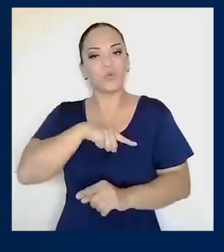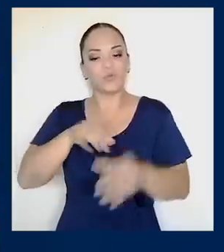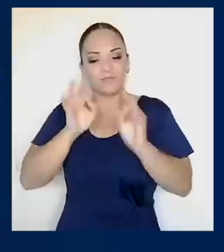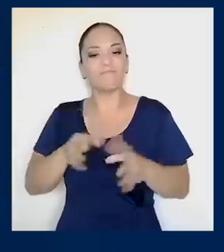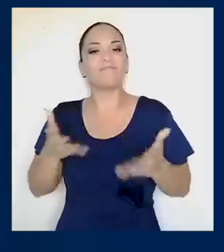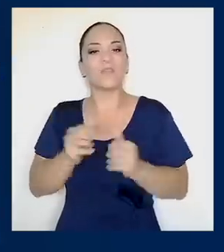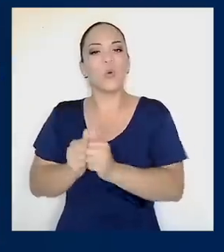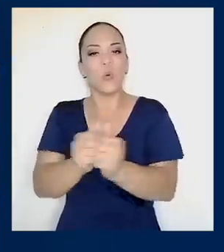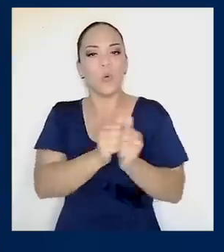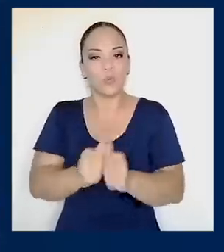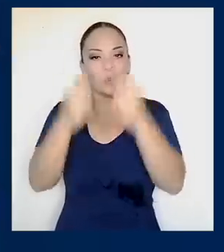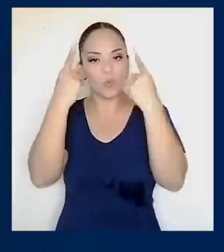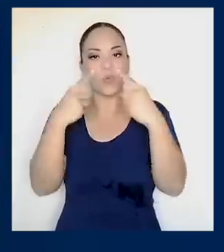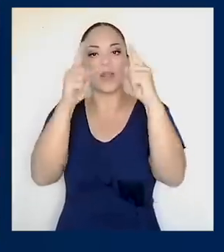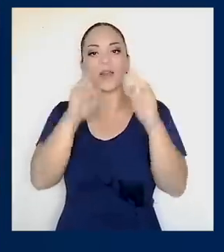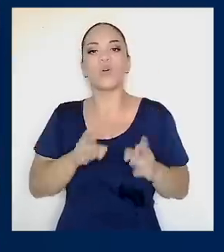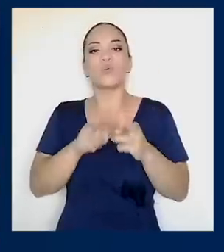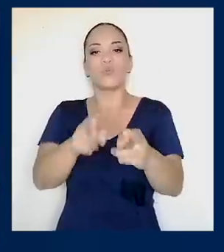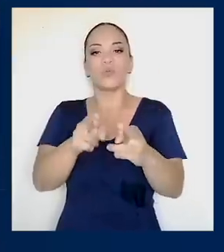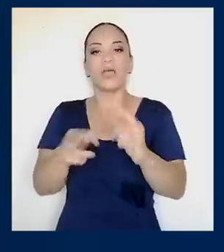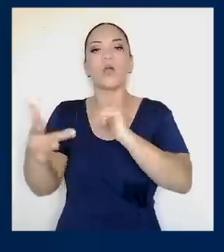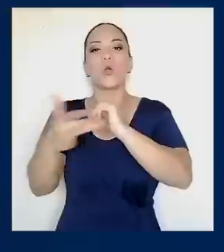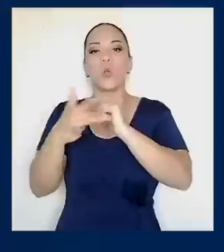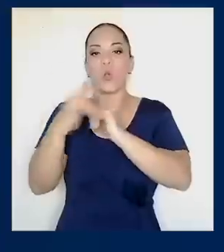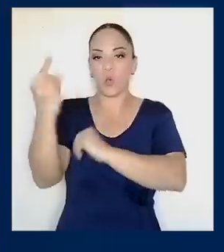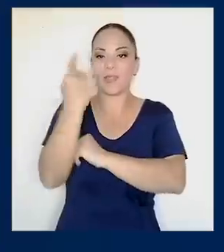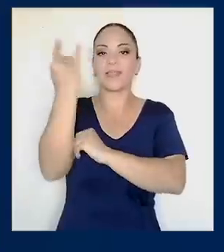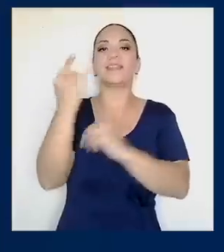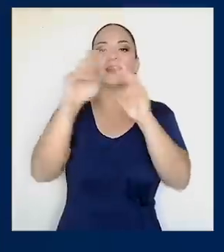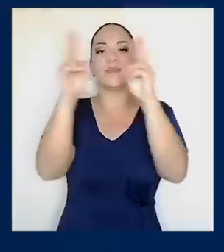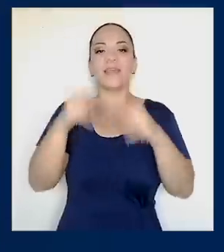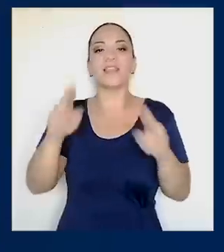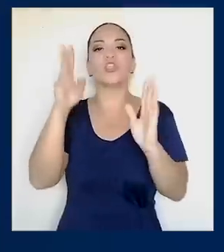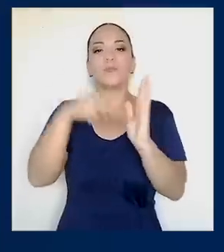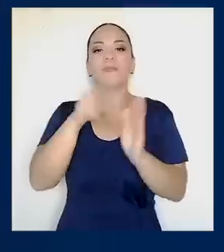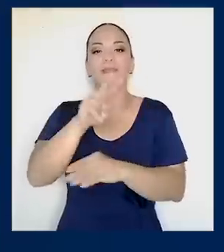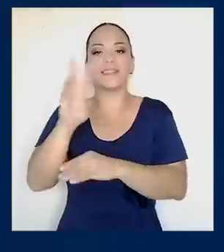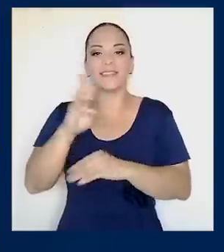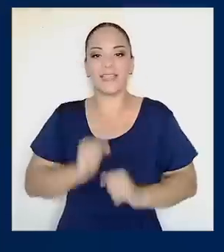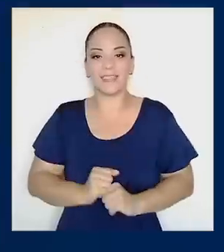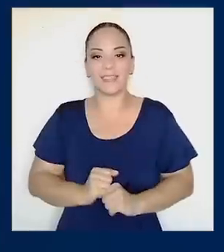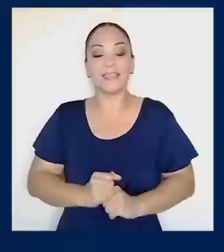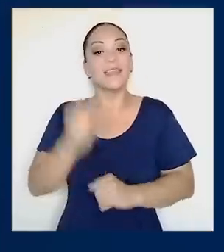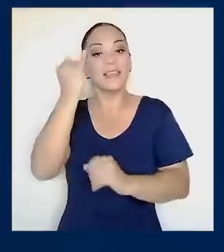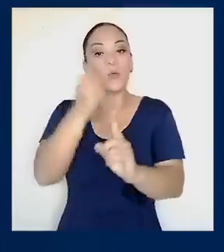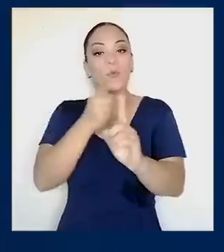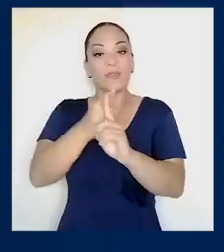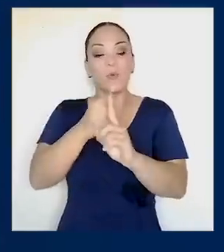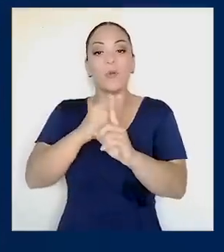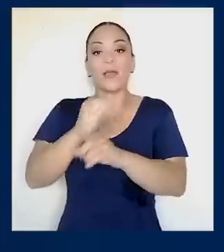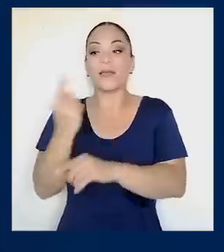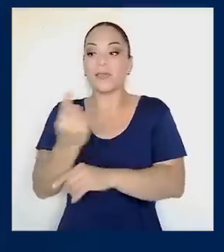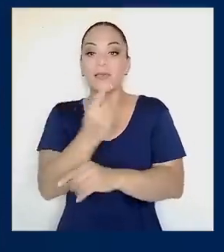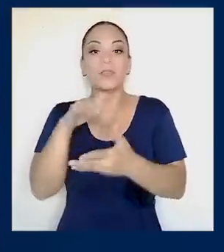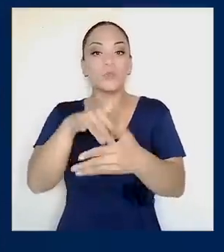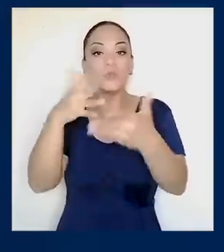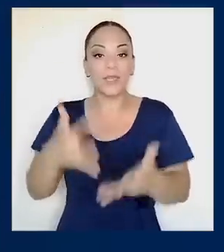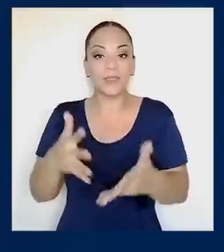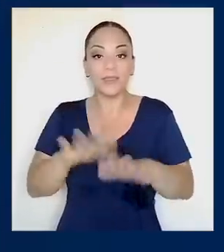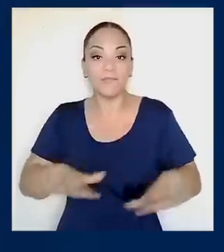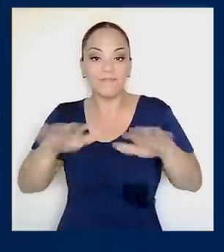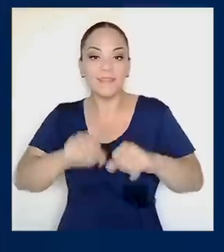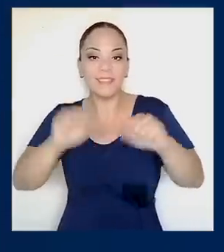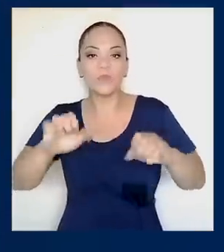lograr juntos la Ruta de la Conectividad al 2026 para que cada uno de los estudiantes en nuestro sistema